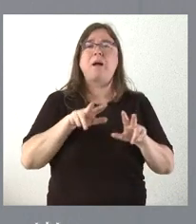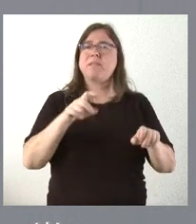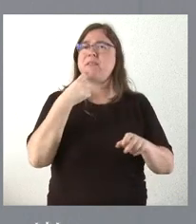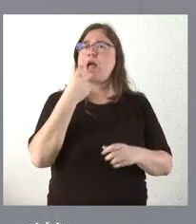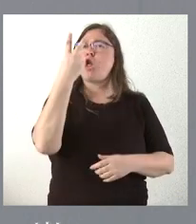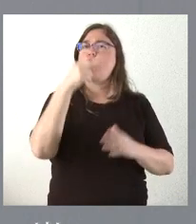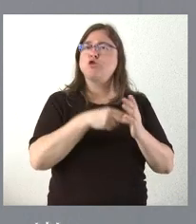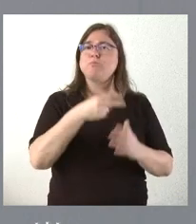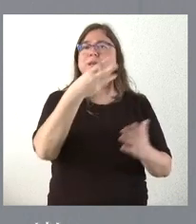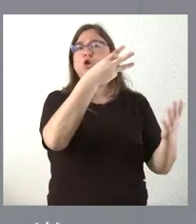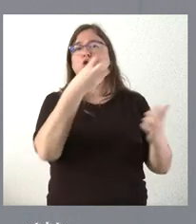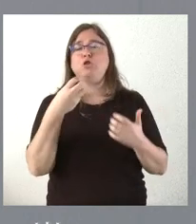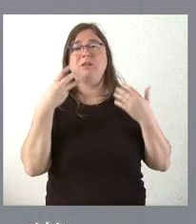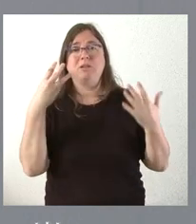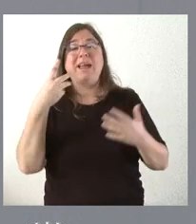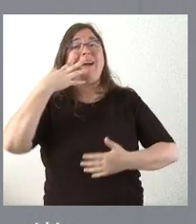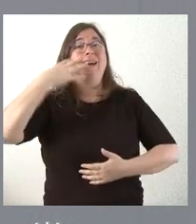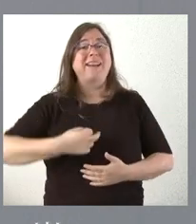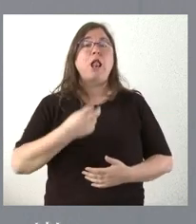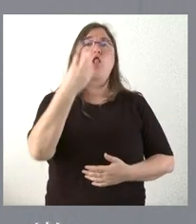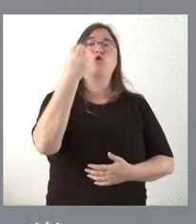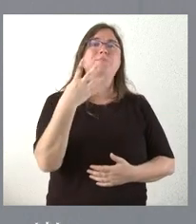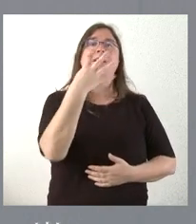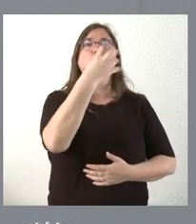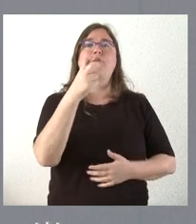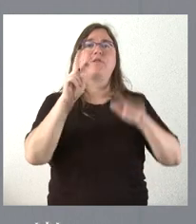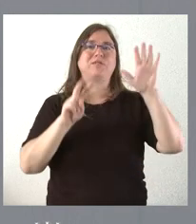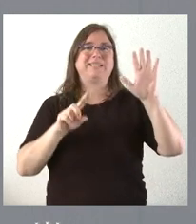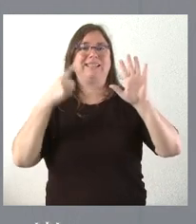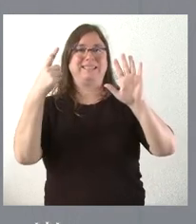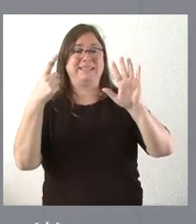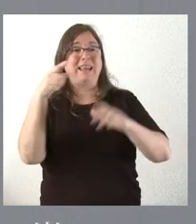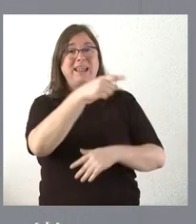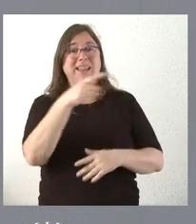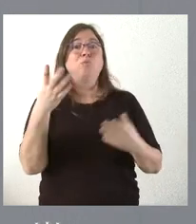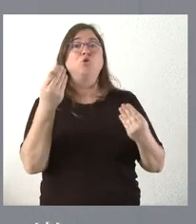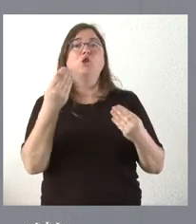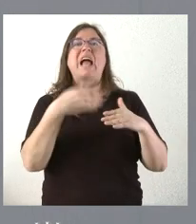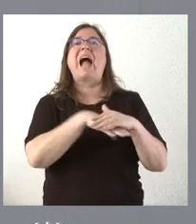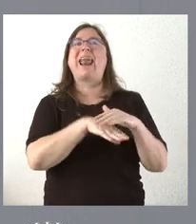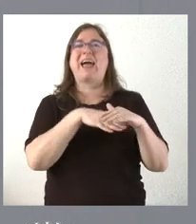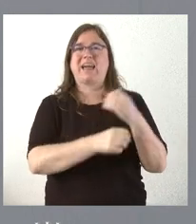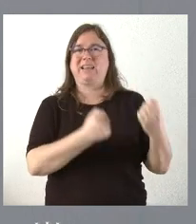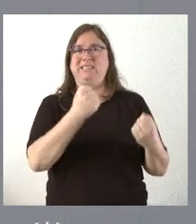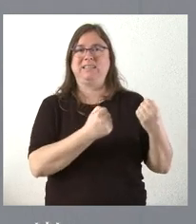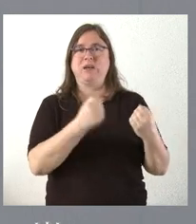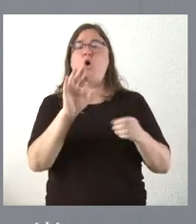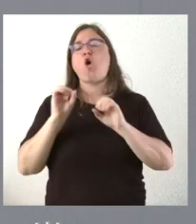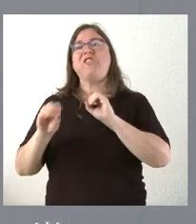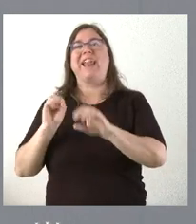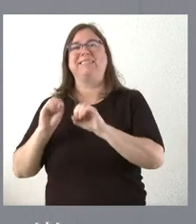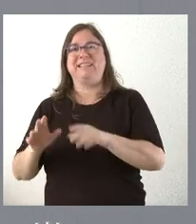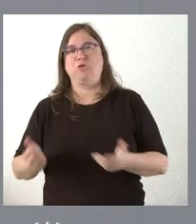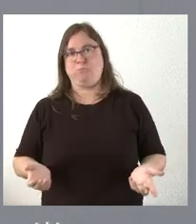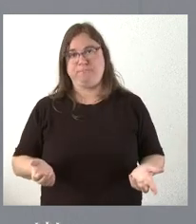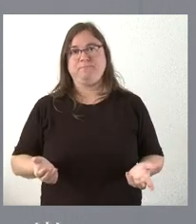.803, serían 2.476. De esos muchos son garajes o son trasteros, de